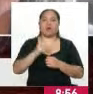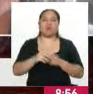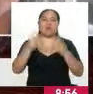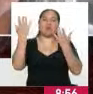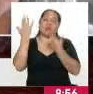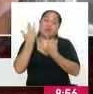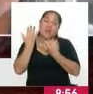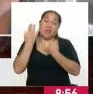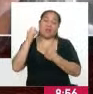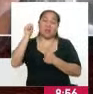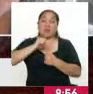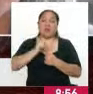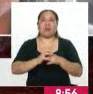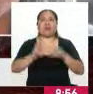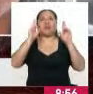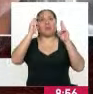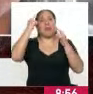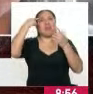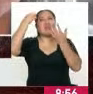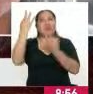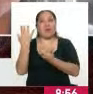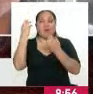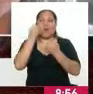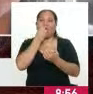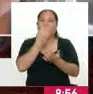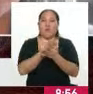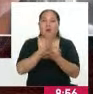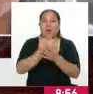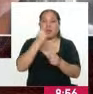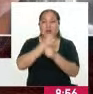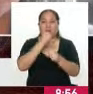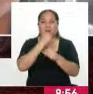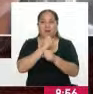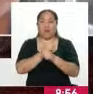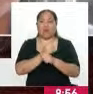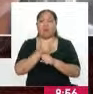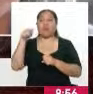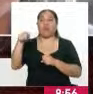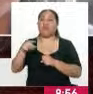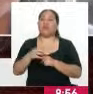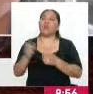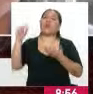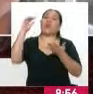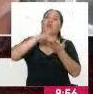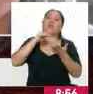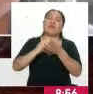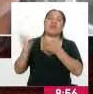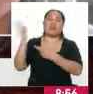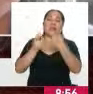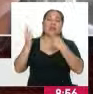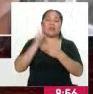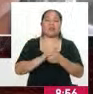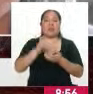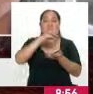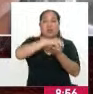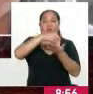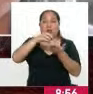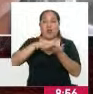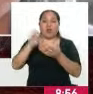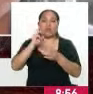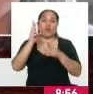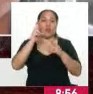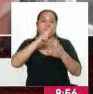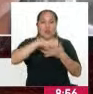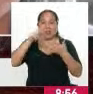apelemos a la esperanza de que tengan buenas acciones los viejos políticos que vuelven ahora a los gobiernos locales o regionales. Muchas gracias